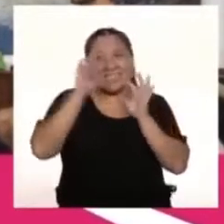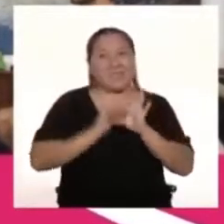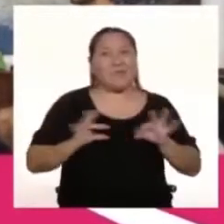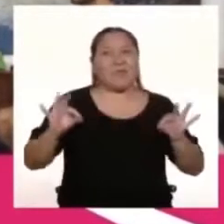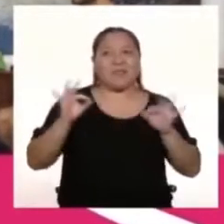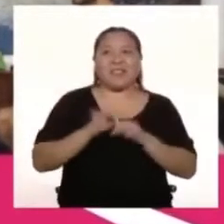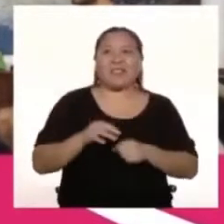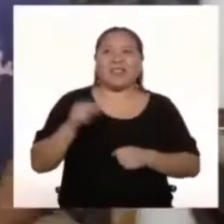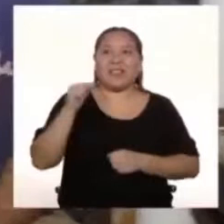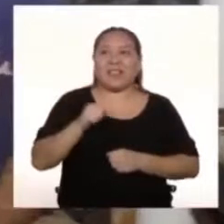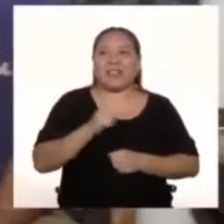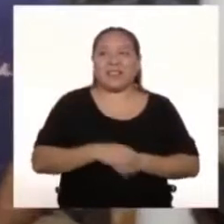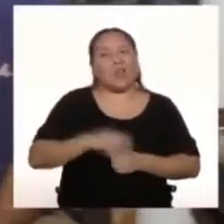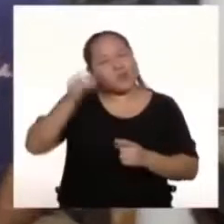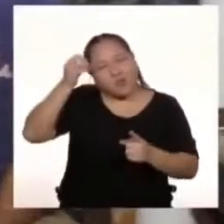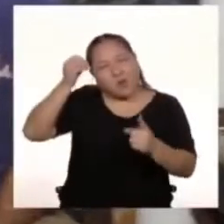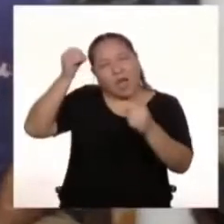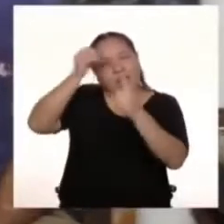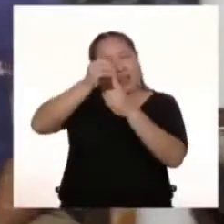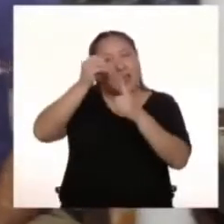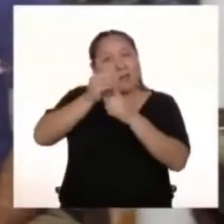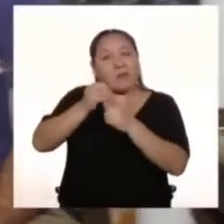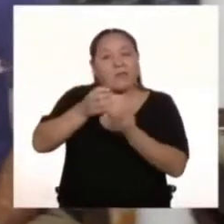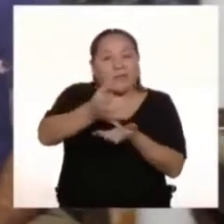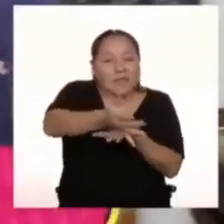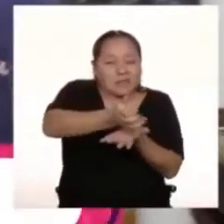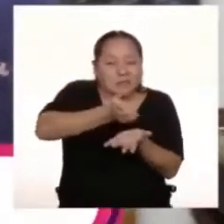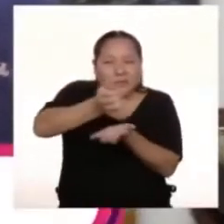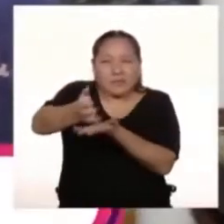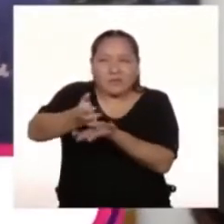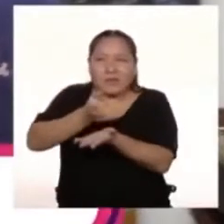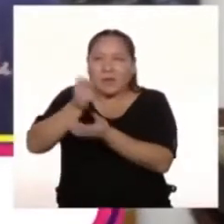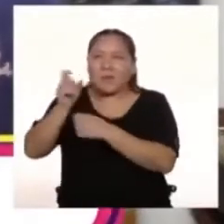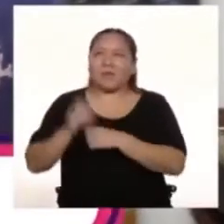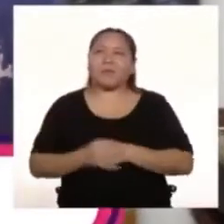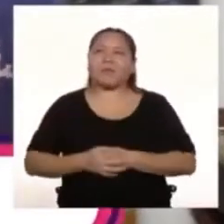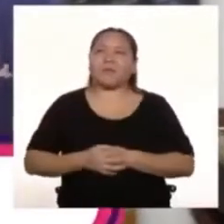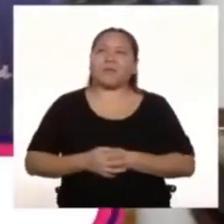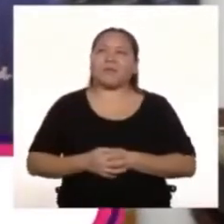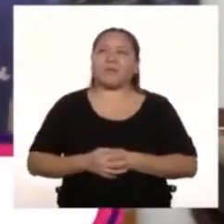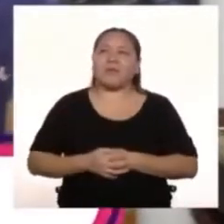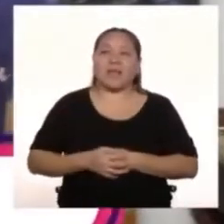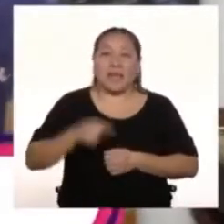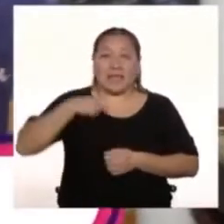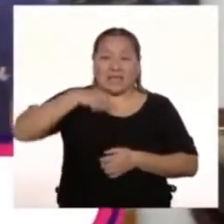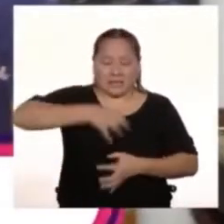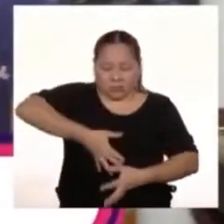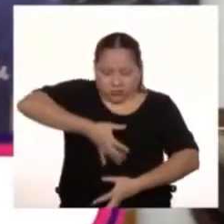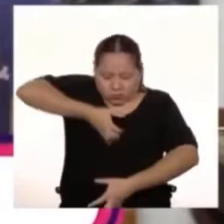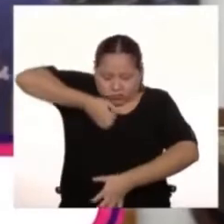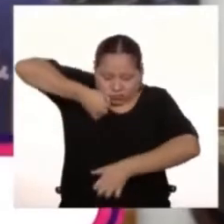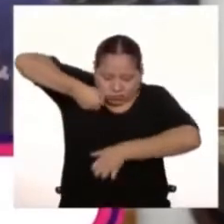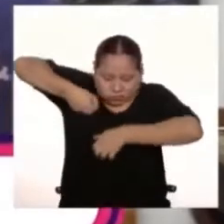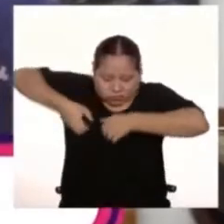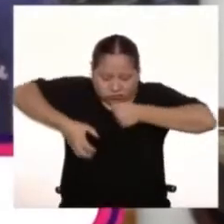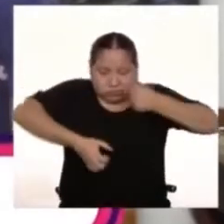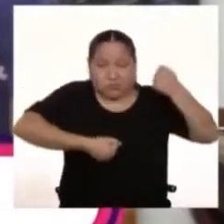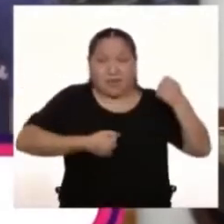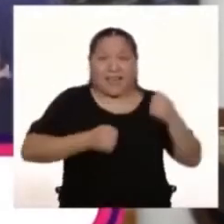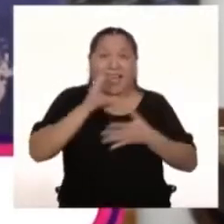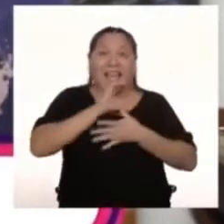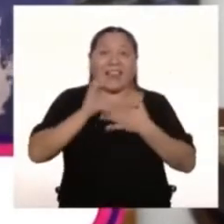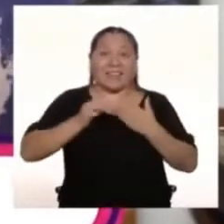Y La misión principal Es rescatarse De sí mismo Rescatar de él mismo Todas las cualidades Que ha tenido desde pequeño Sí